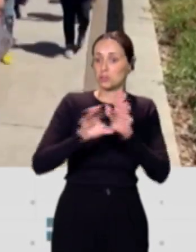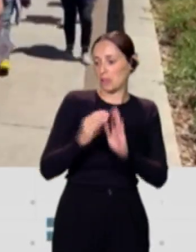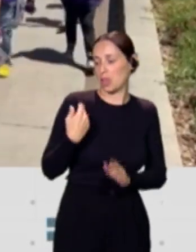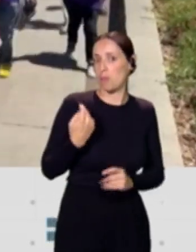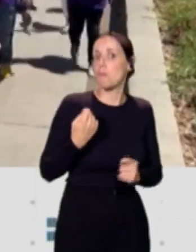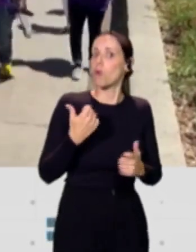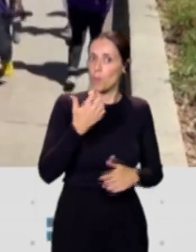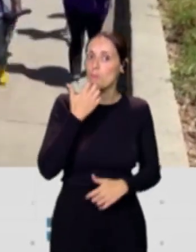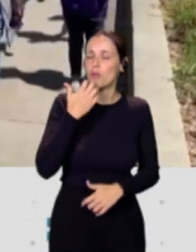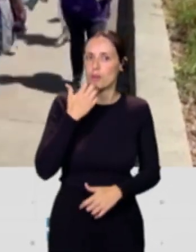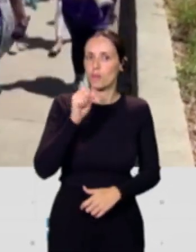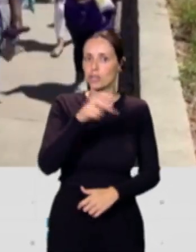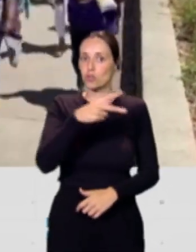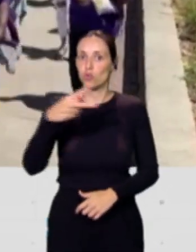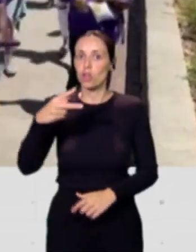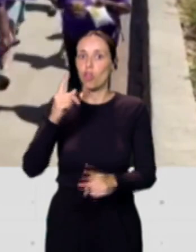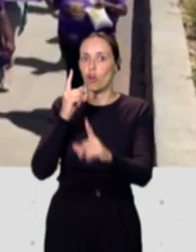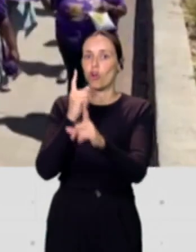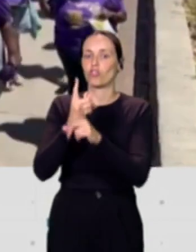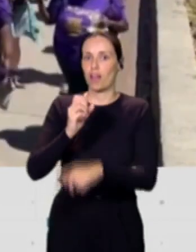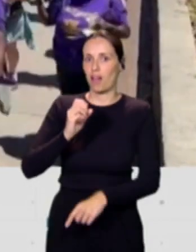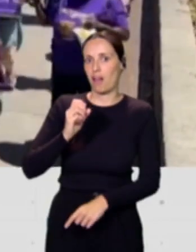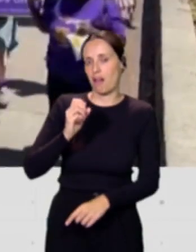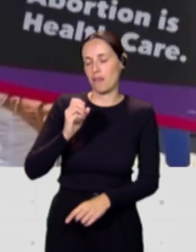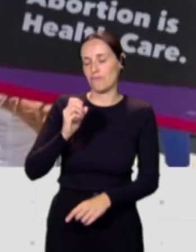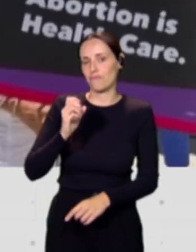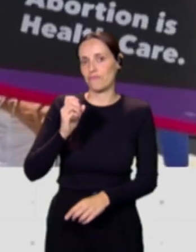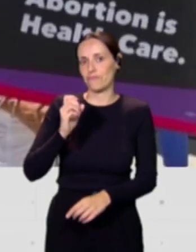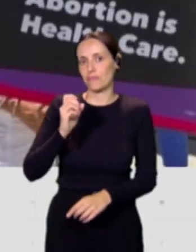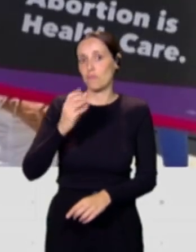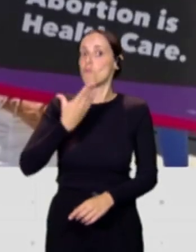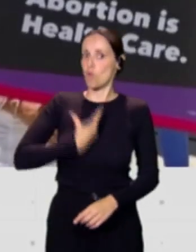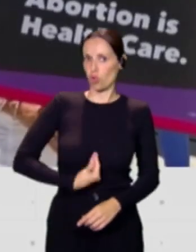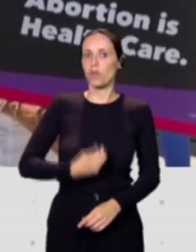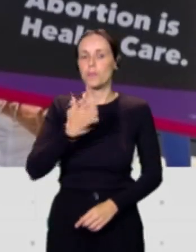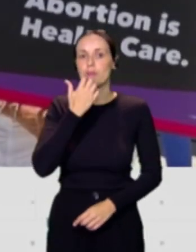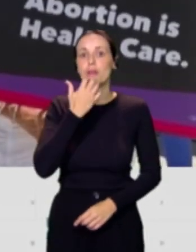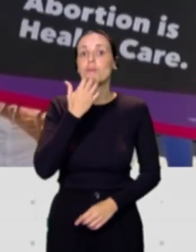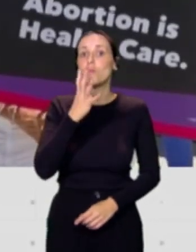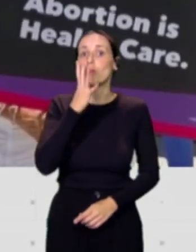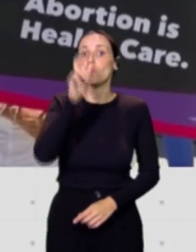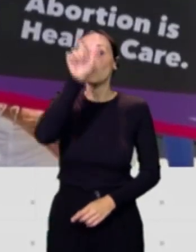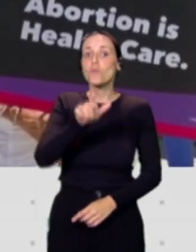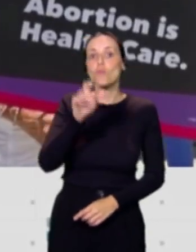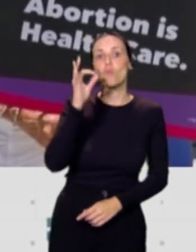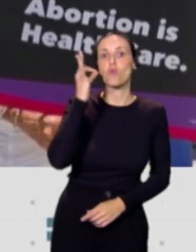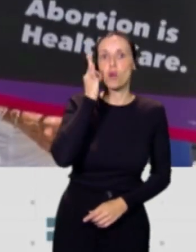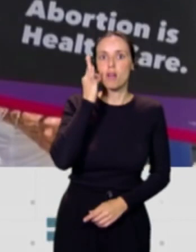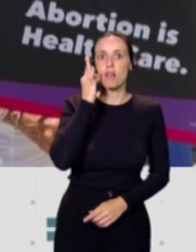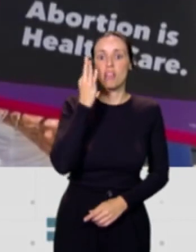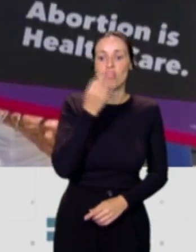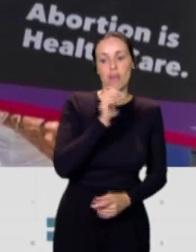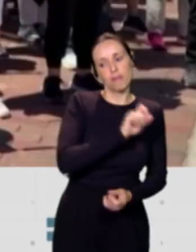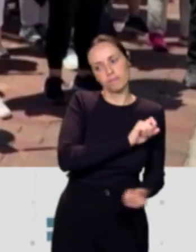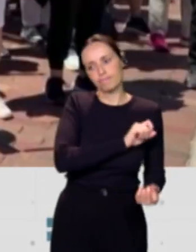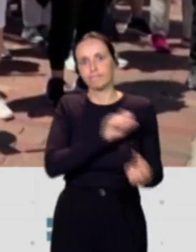fallar en contra de las prácticas que se llevaban a cabo en la ciudad de Murcia precisamente porque una mujer tuvo que desplazarse a